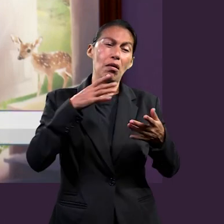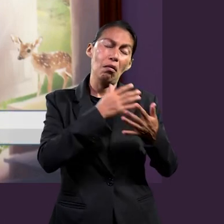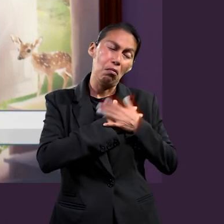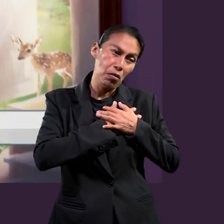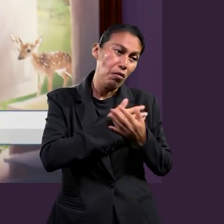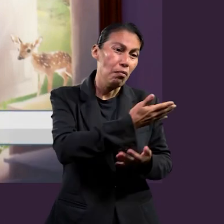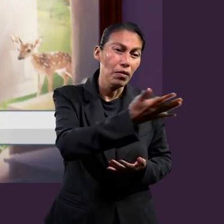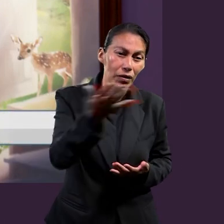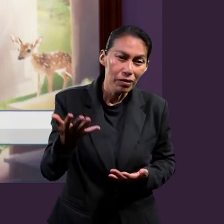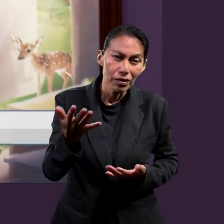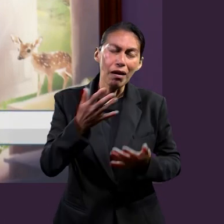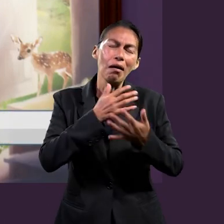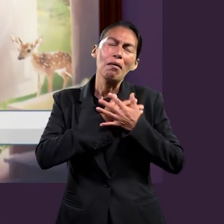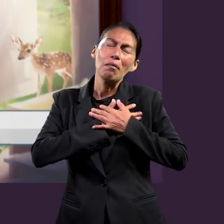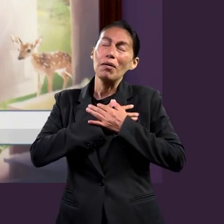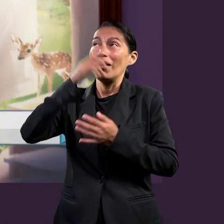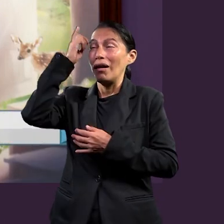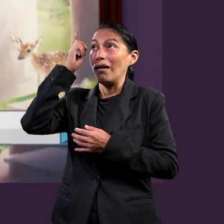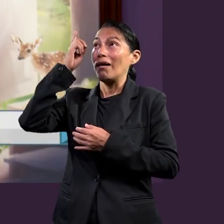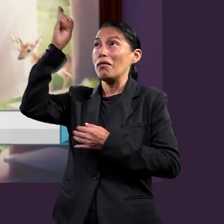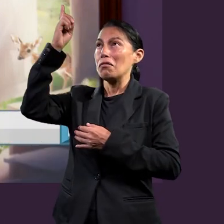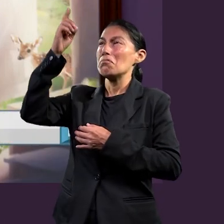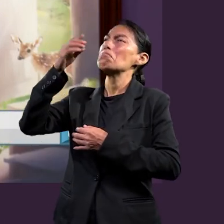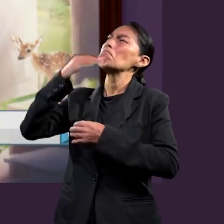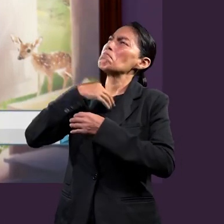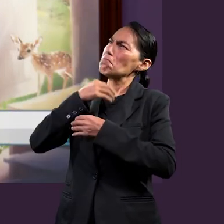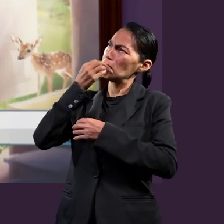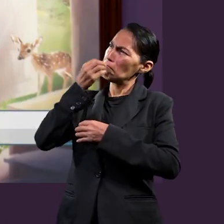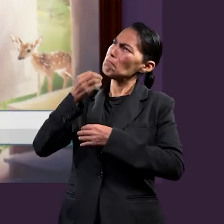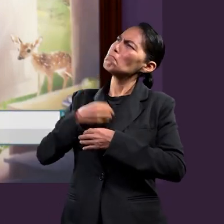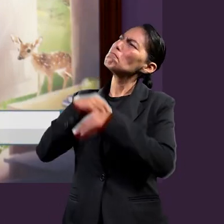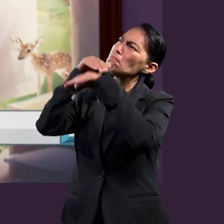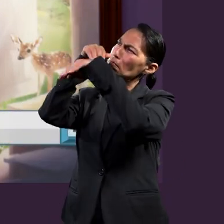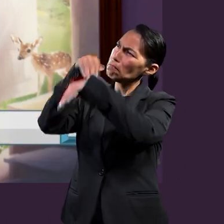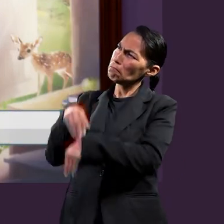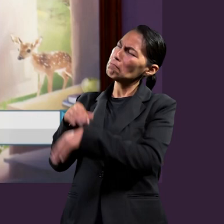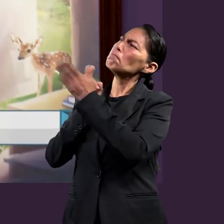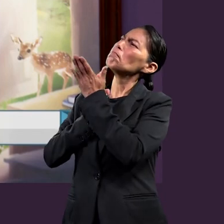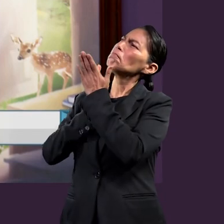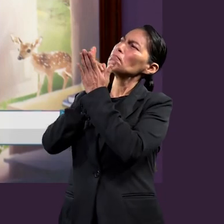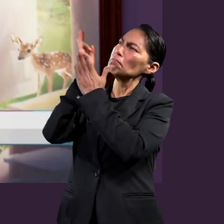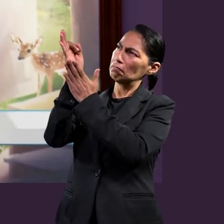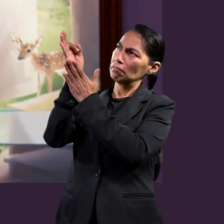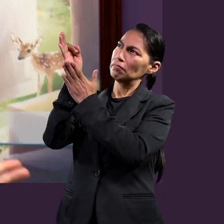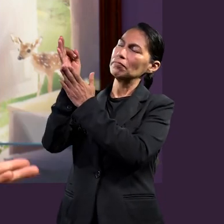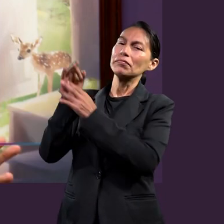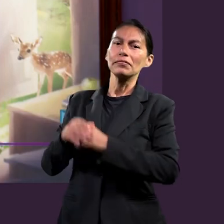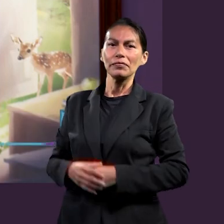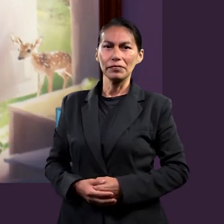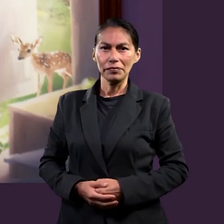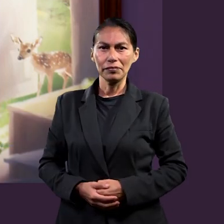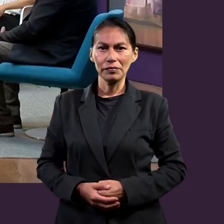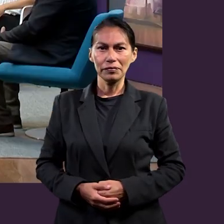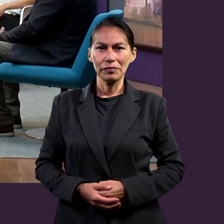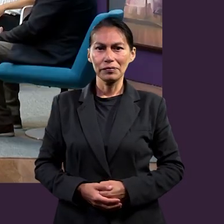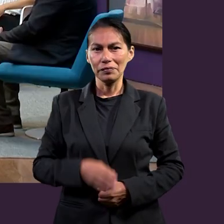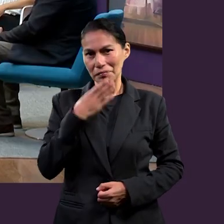amor por los demás, y después amor por Dios, es decir, someterme con fidelidad con Jesús.